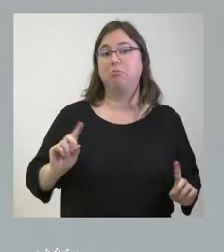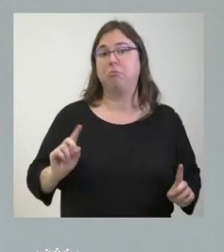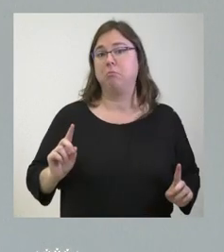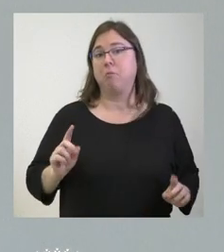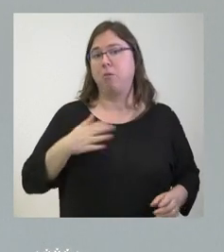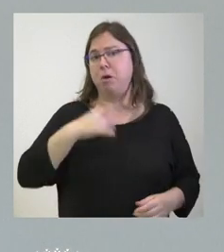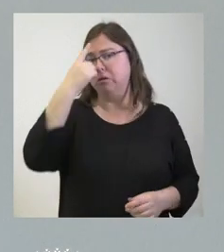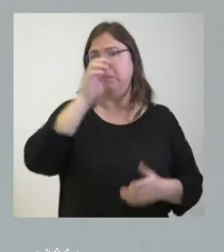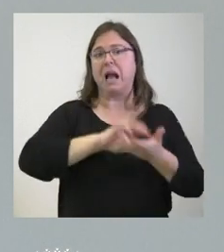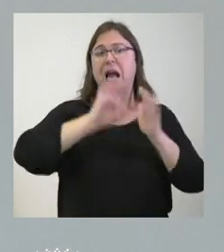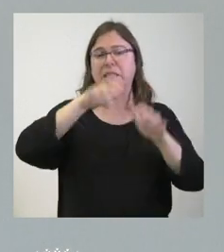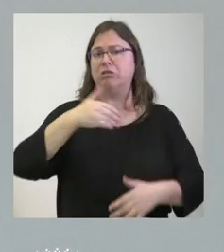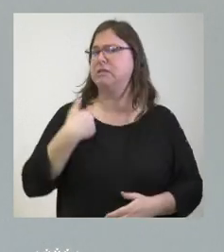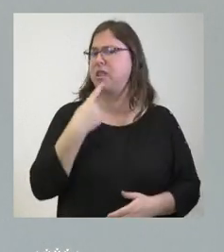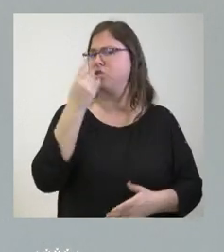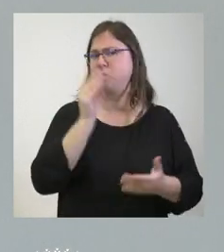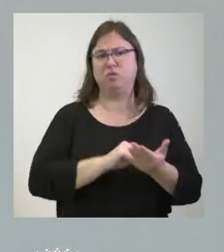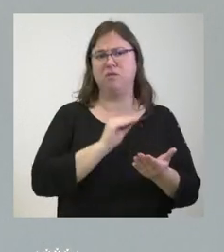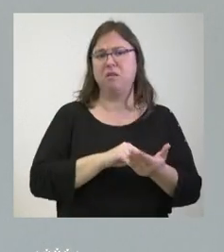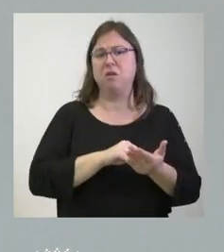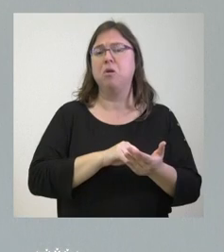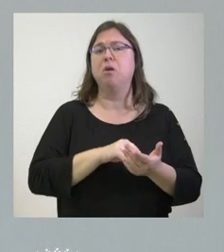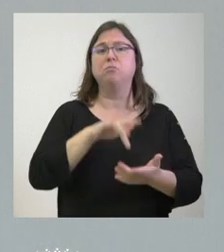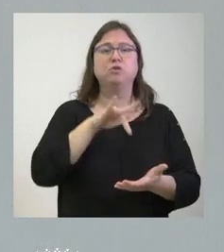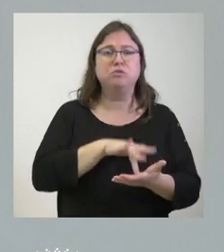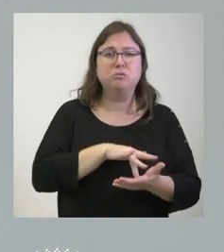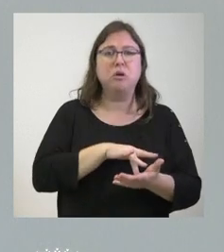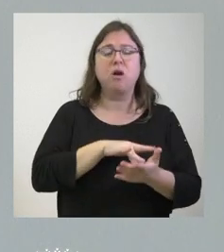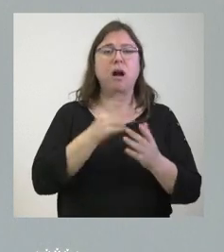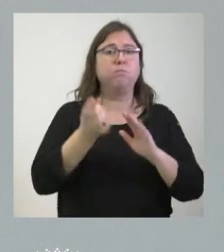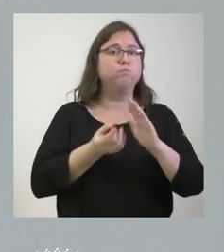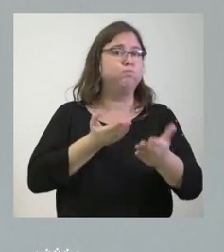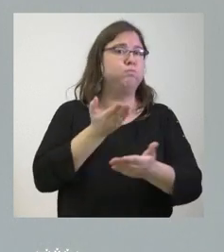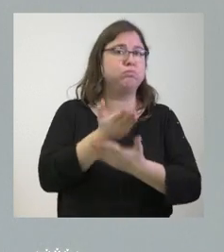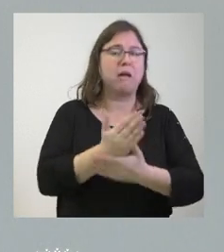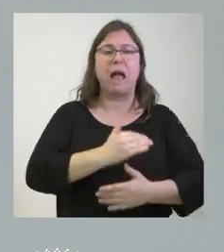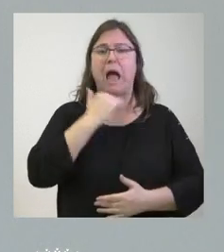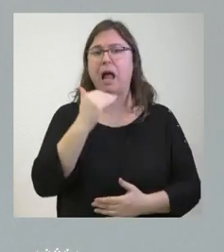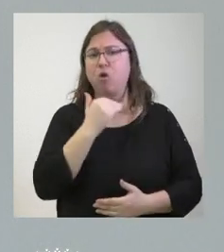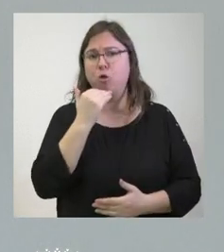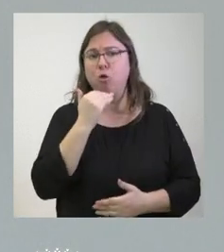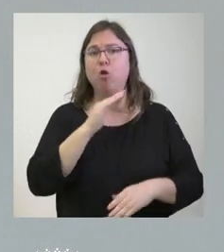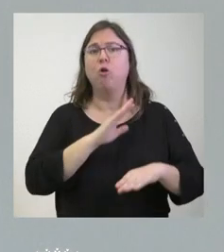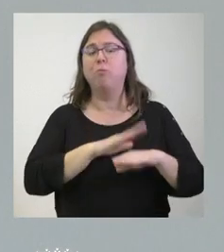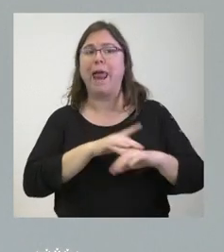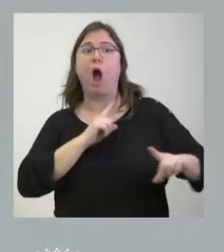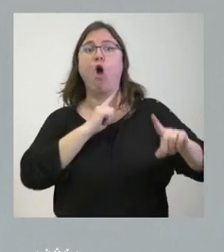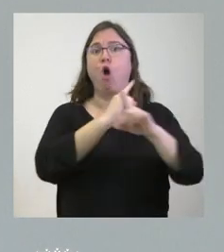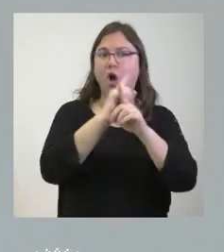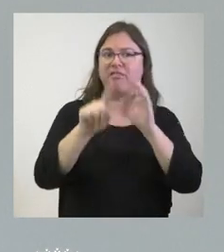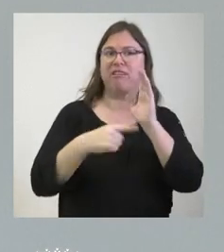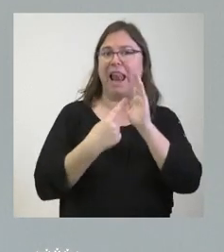saben ustedes que en Castilla y León y lo hemos dicho muchas veces no tenemos ninguna iniciativa que venga a incumplir ninguna ley